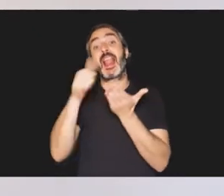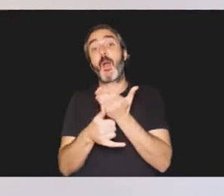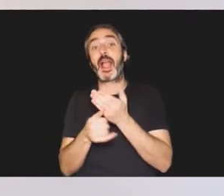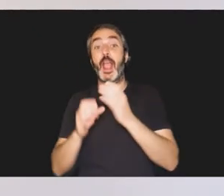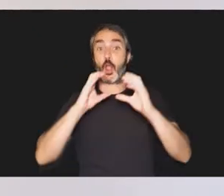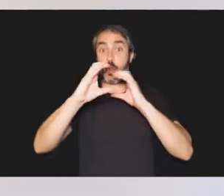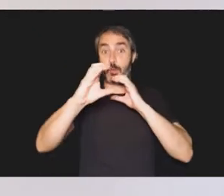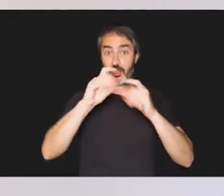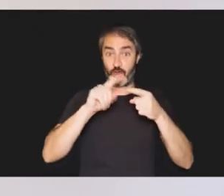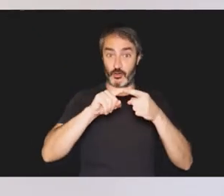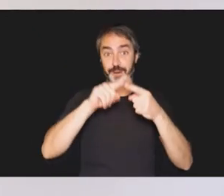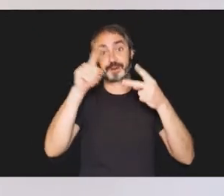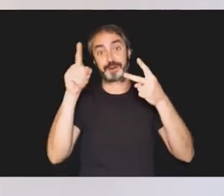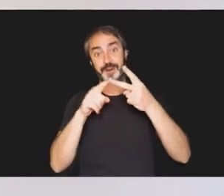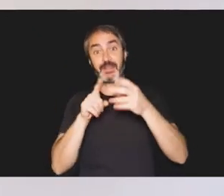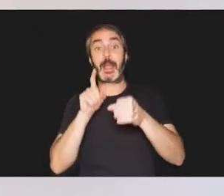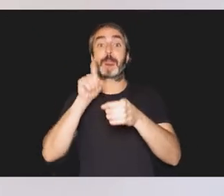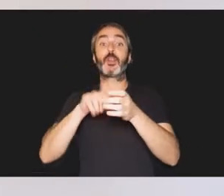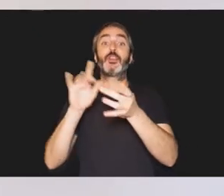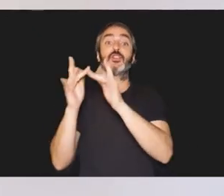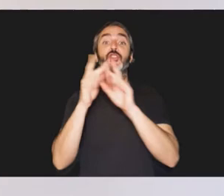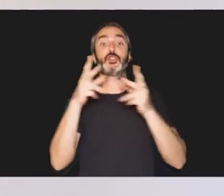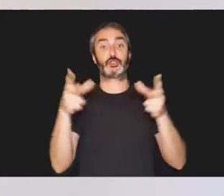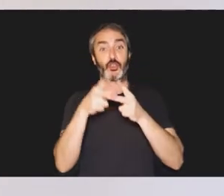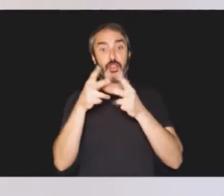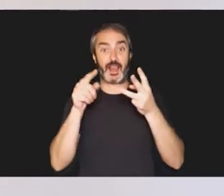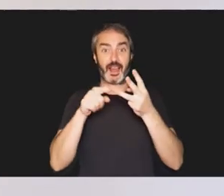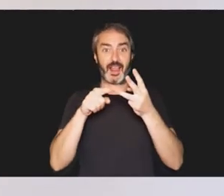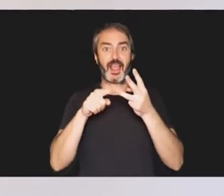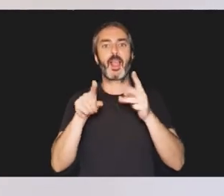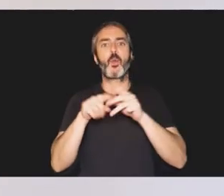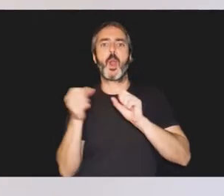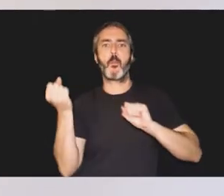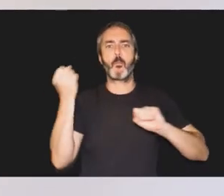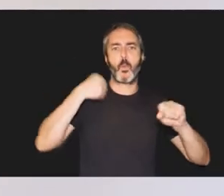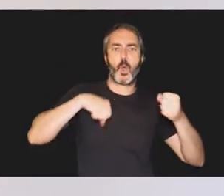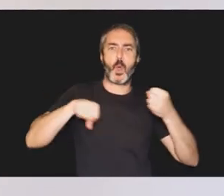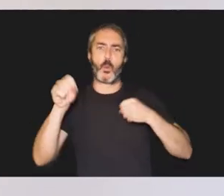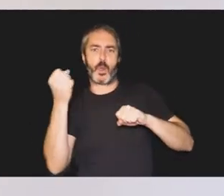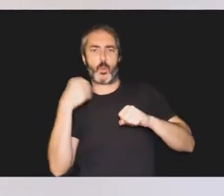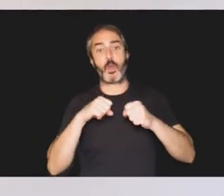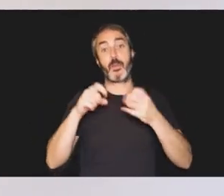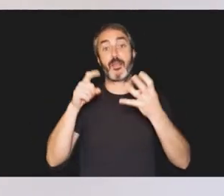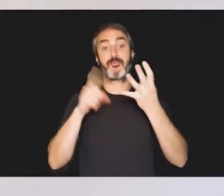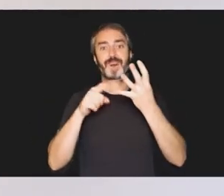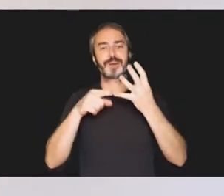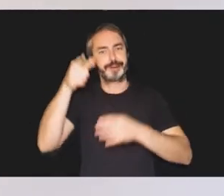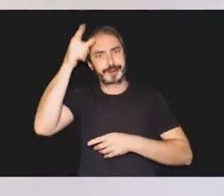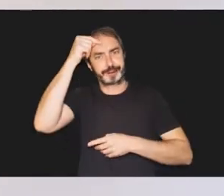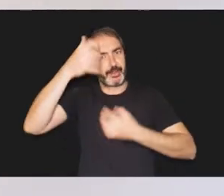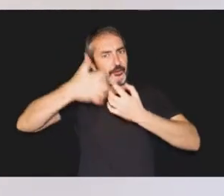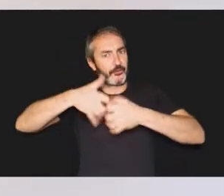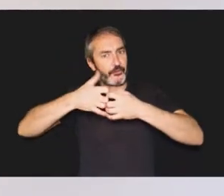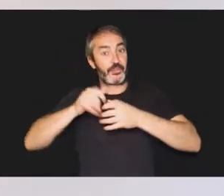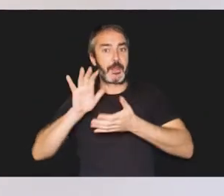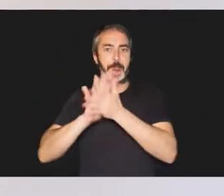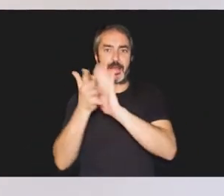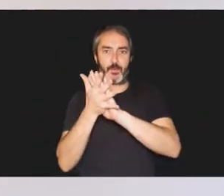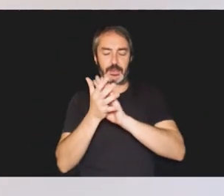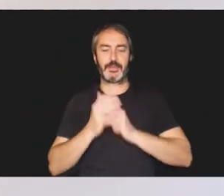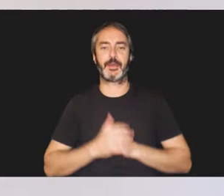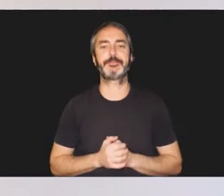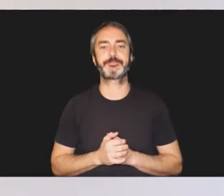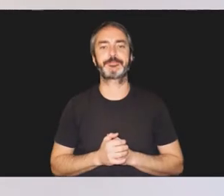comunicación, la participación y relación social, la función postural y motriz y la función cognitiva y manipulativa.